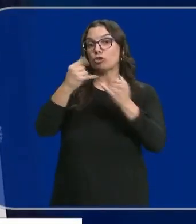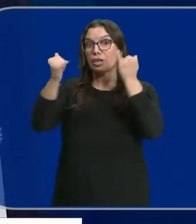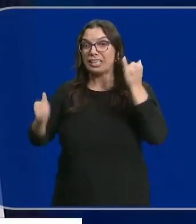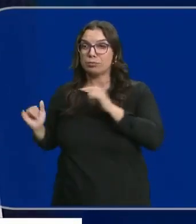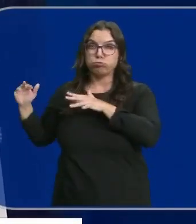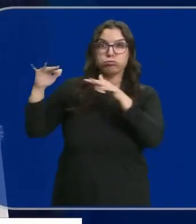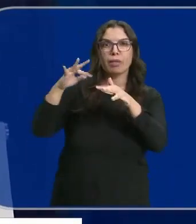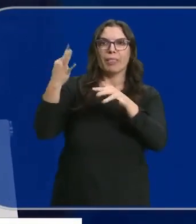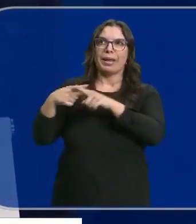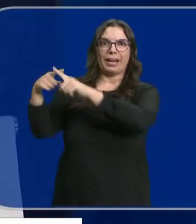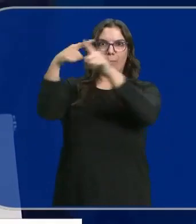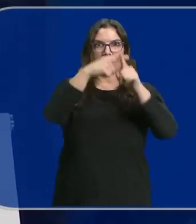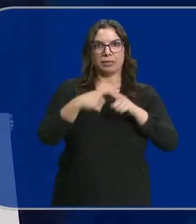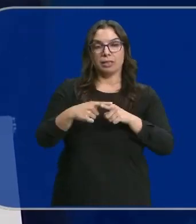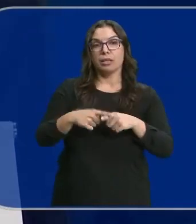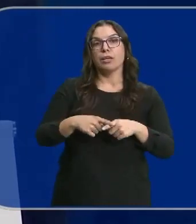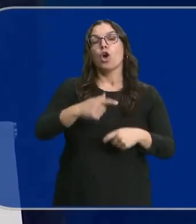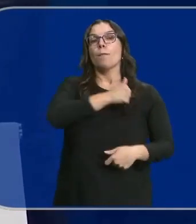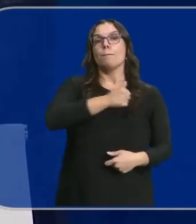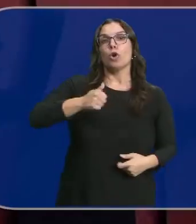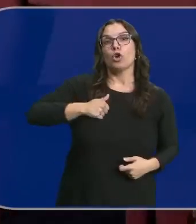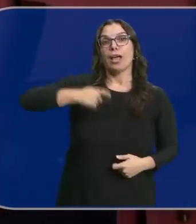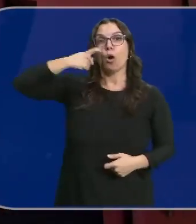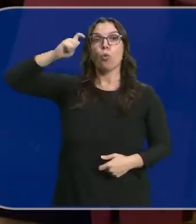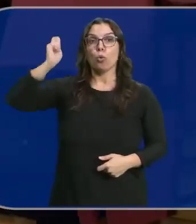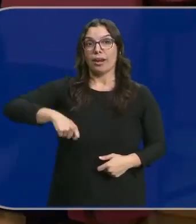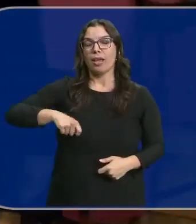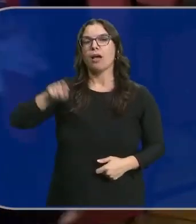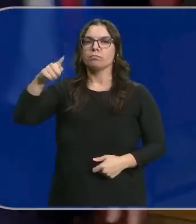crisis. Polonia y Hungría se oponen porque quieren más mano dura.